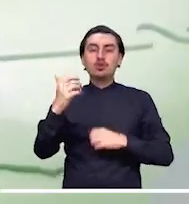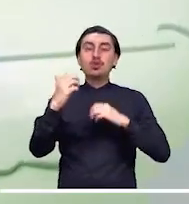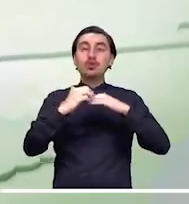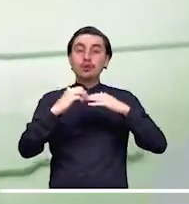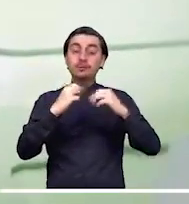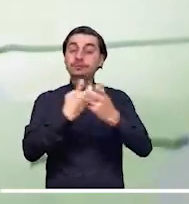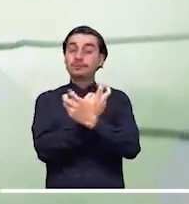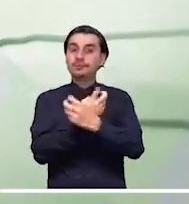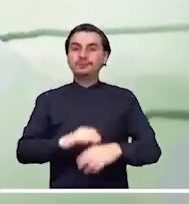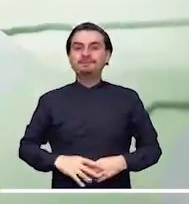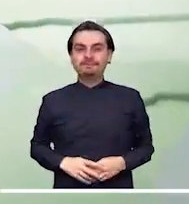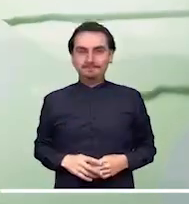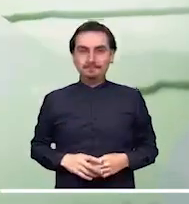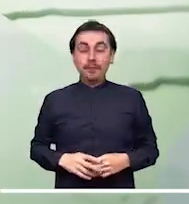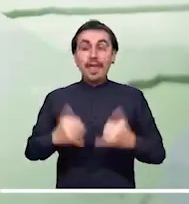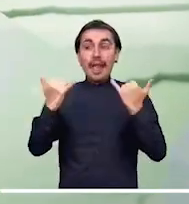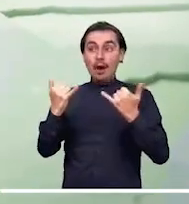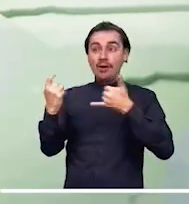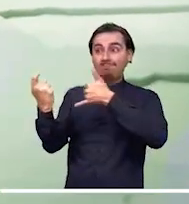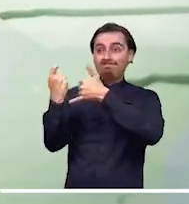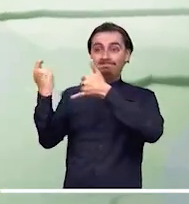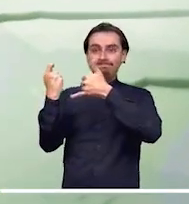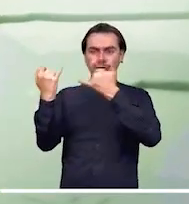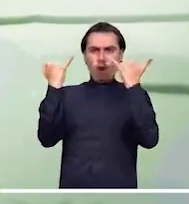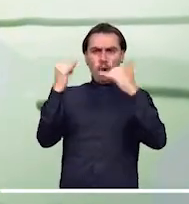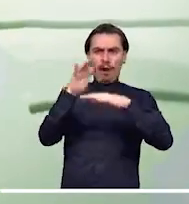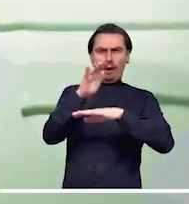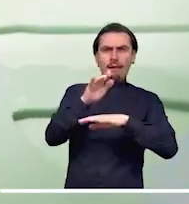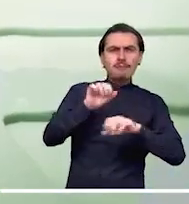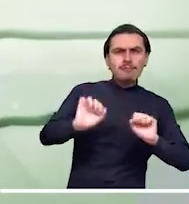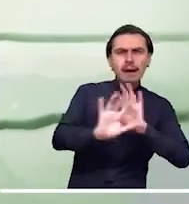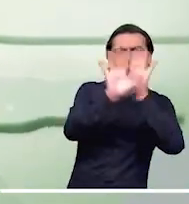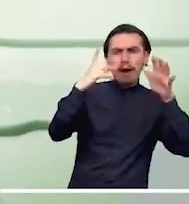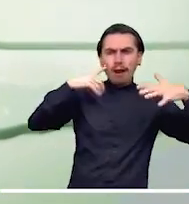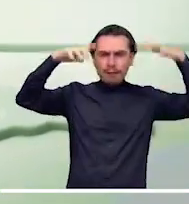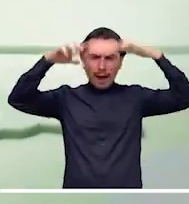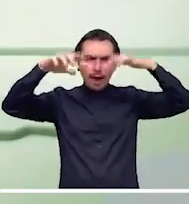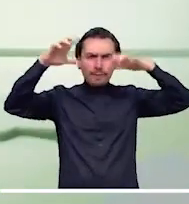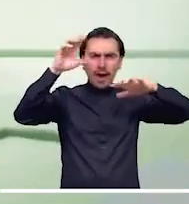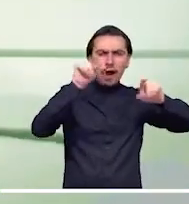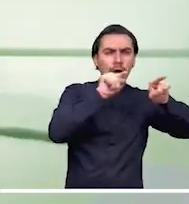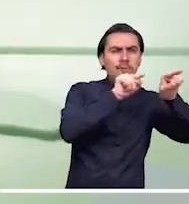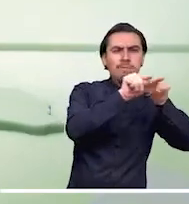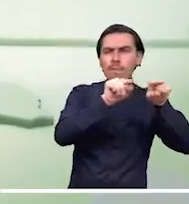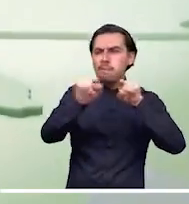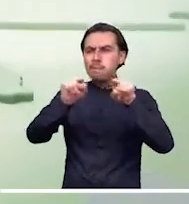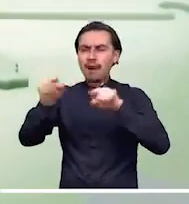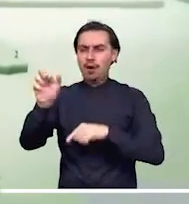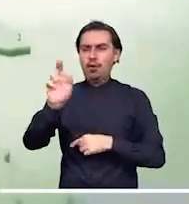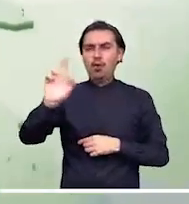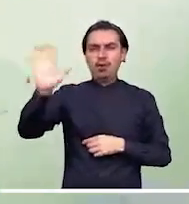orientales amanecen sin lluvias previstas debido a la escasa presencia de nubes en el cielo al oriente del país.